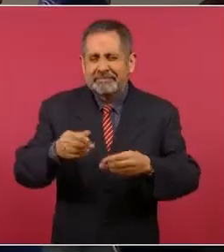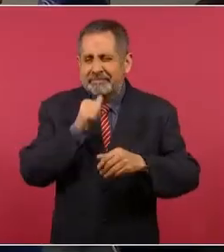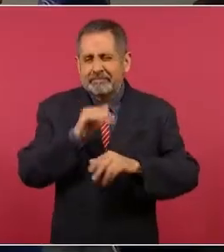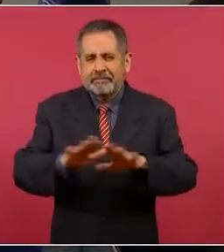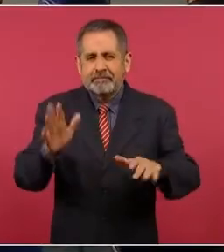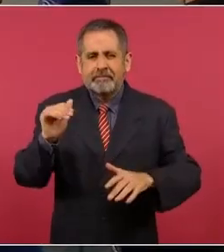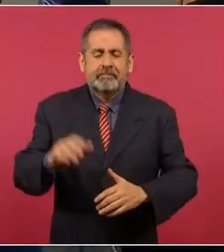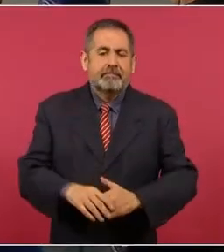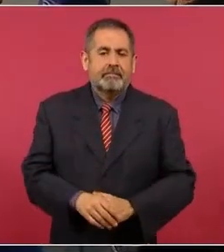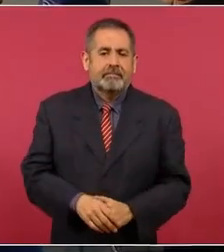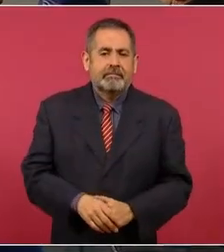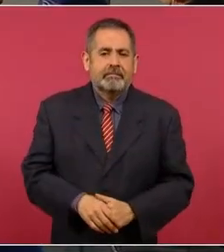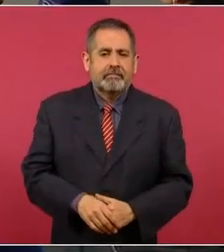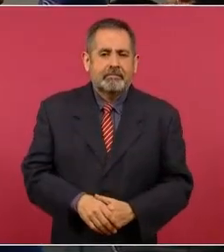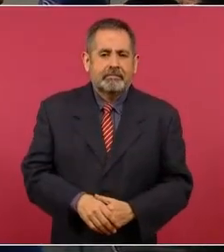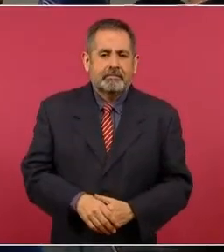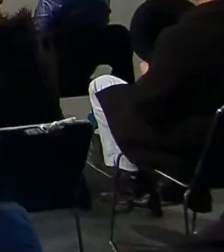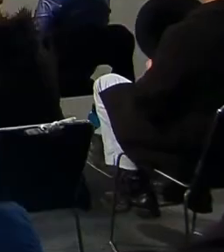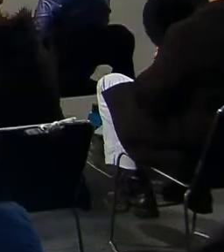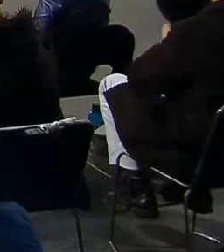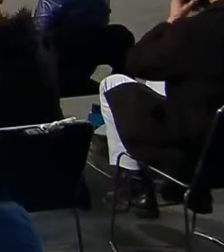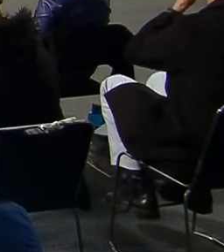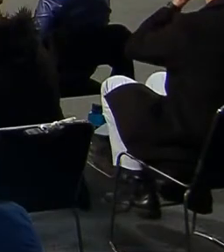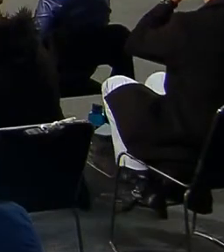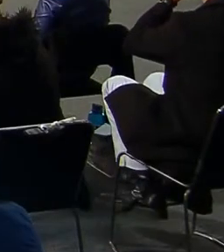jajaja. Jajaja. ¿Qué